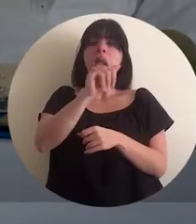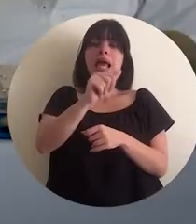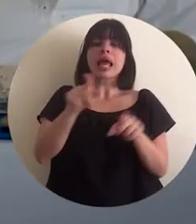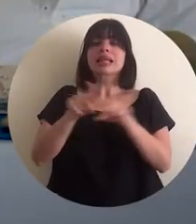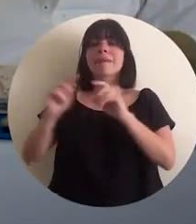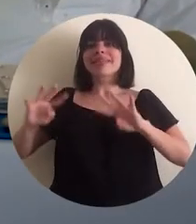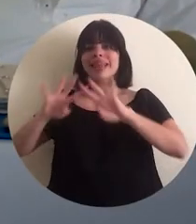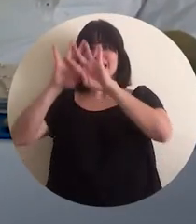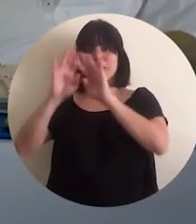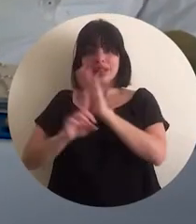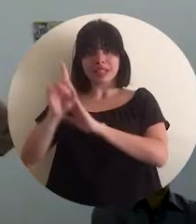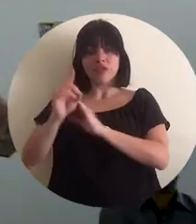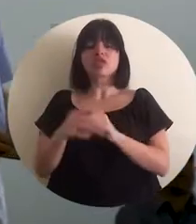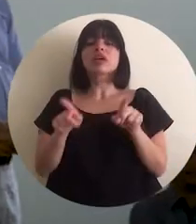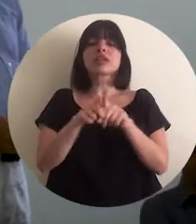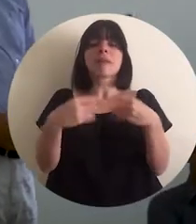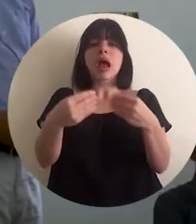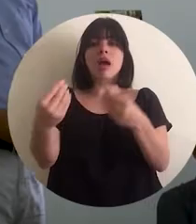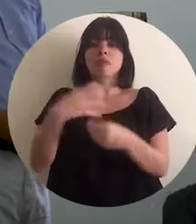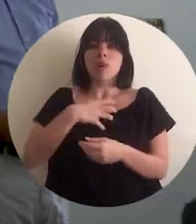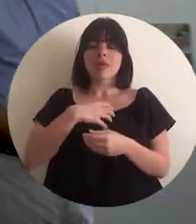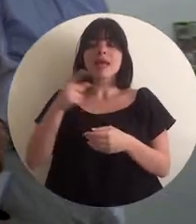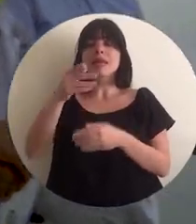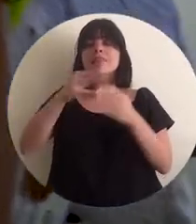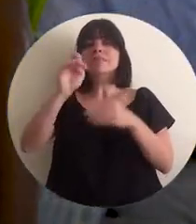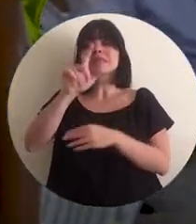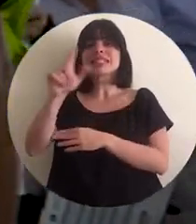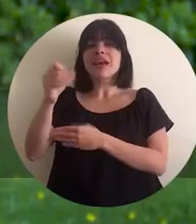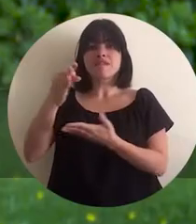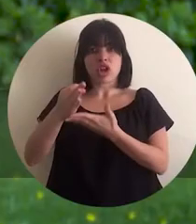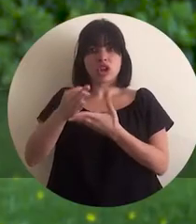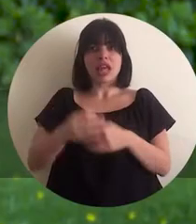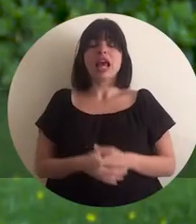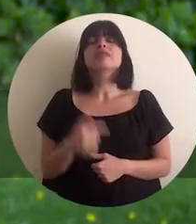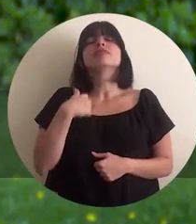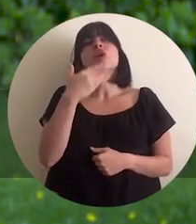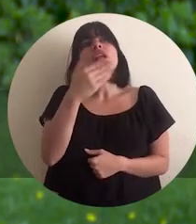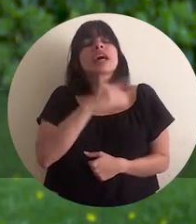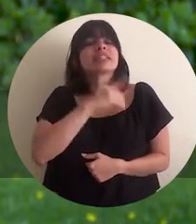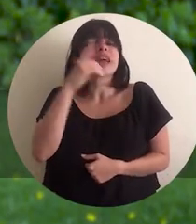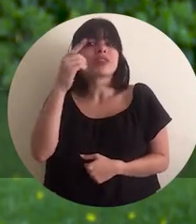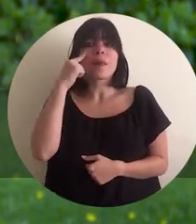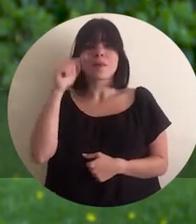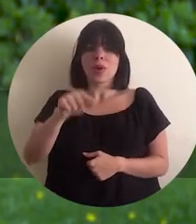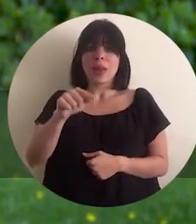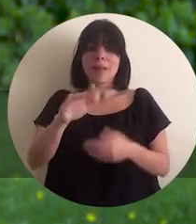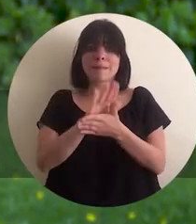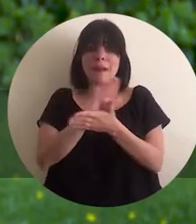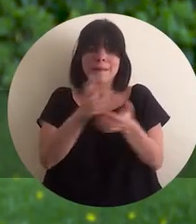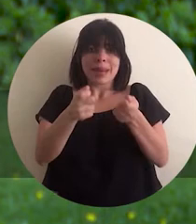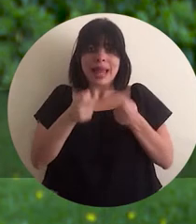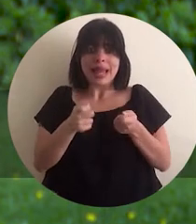y Tejiendo Desarrollo y se entregaron concesiones de milla fronteriza. Yo doy gracias a Dios por el papel